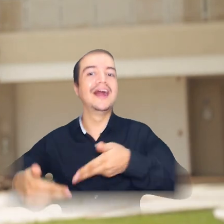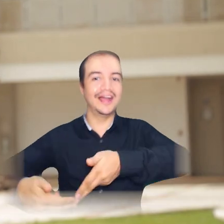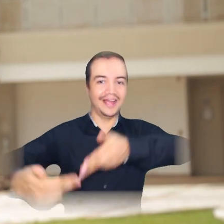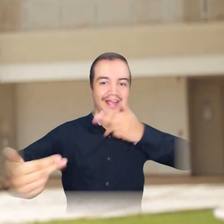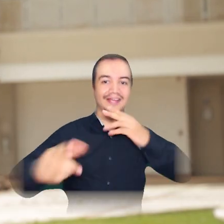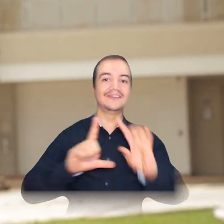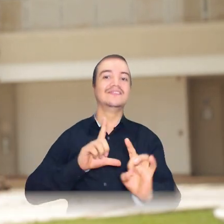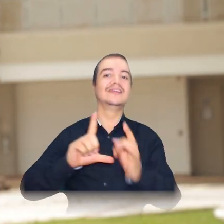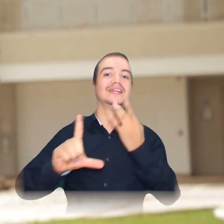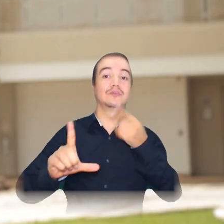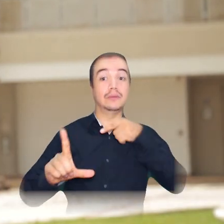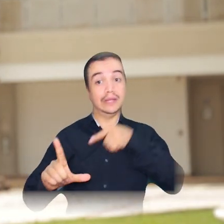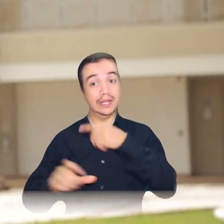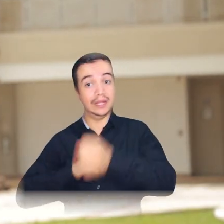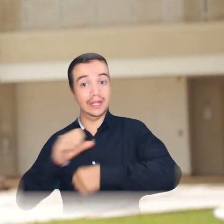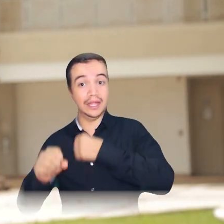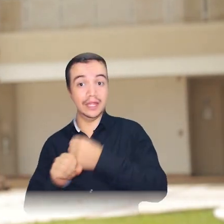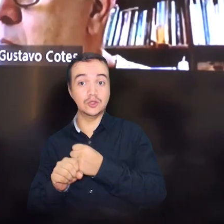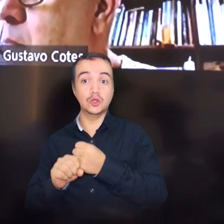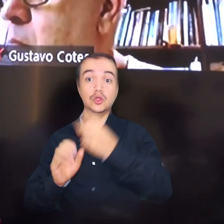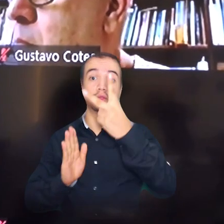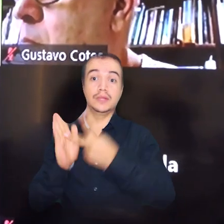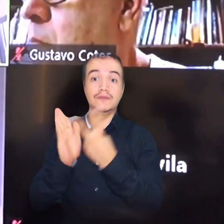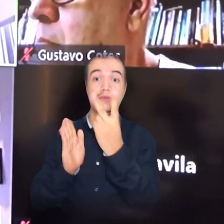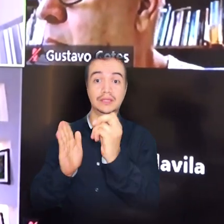el periodo 2020-2024.